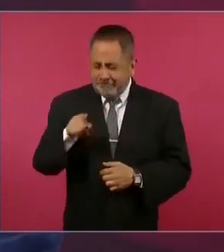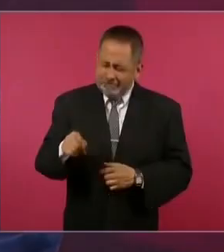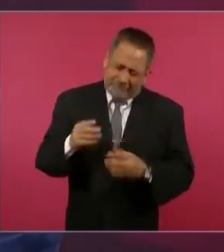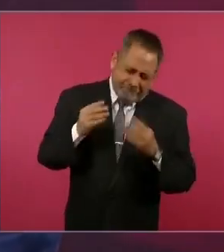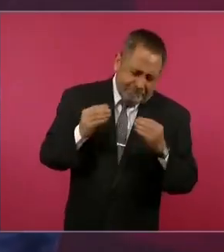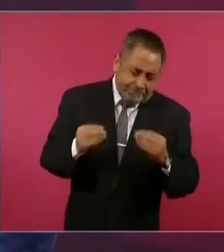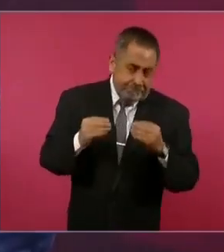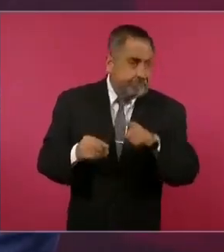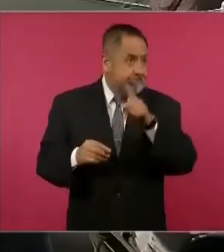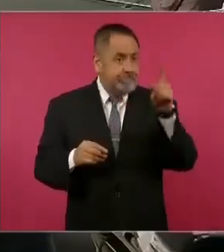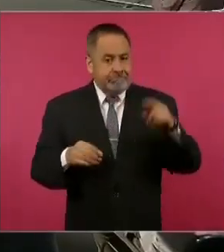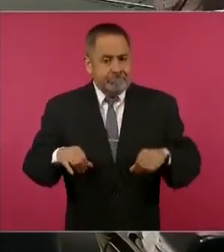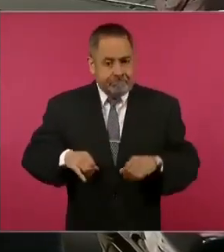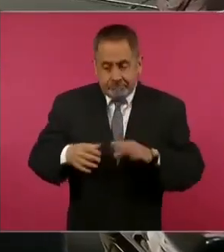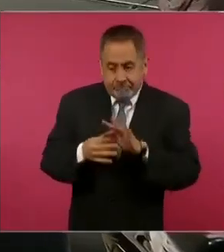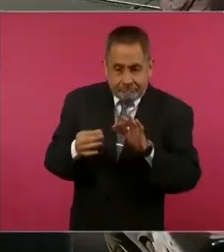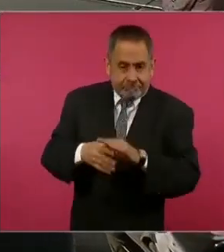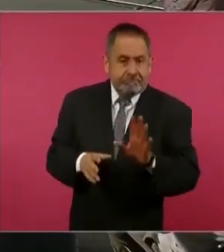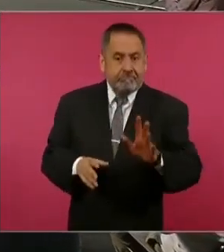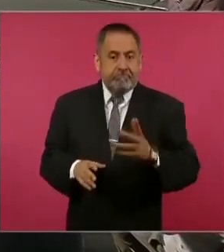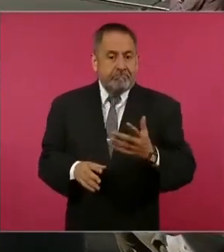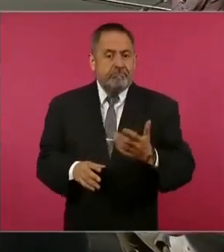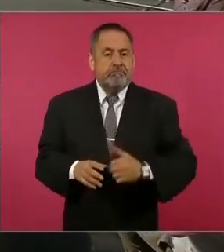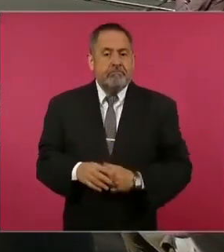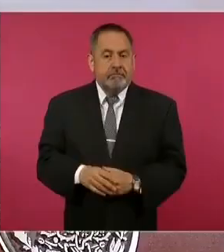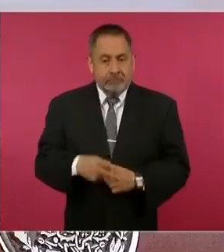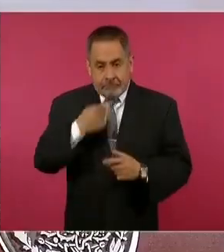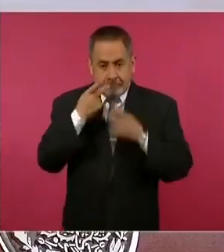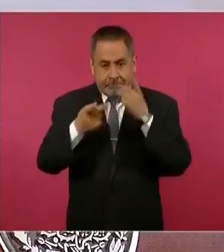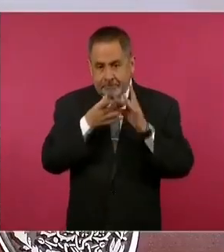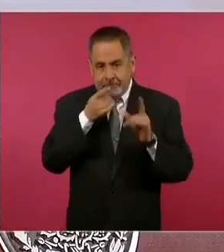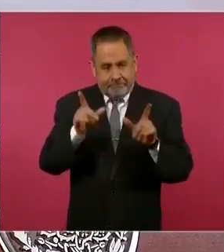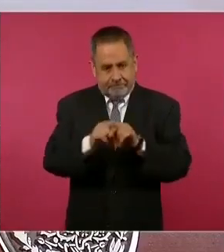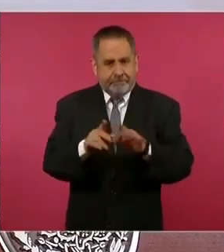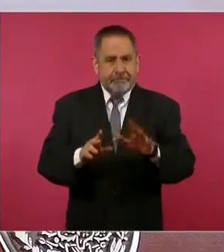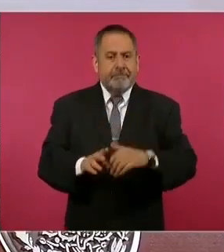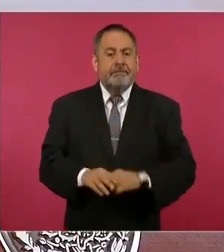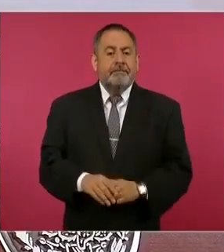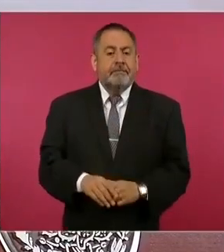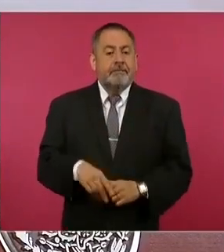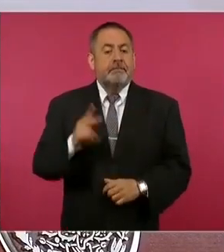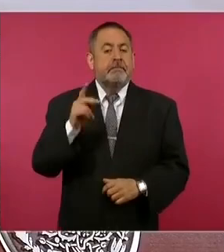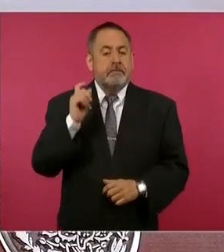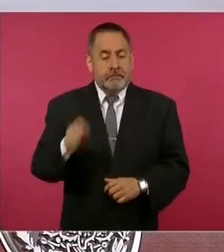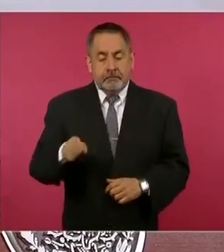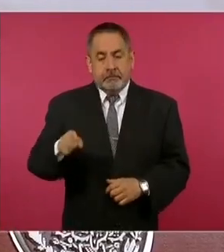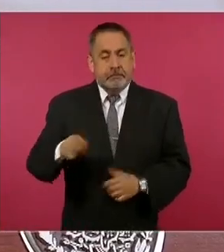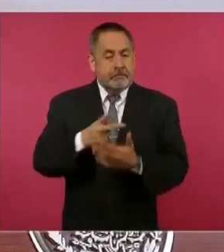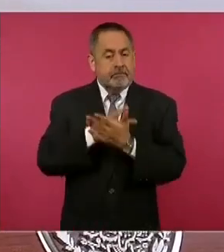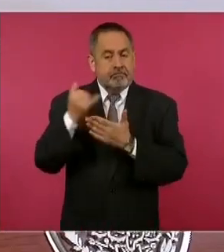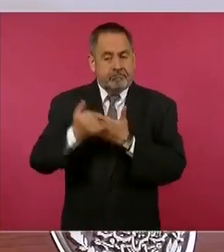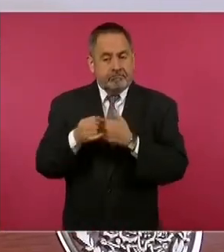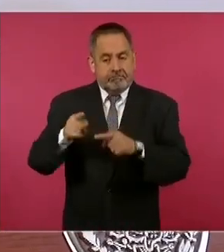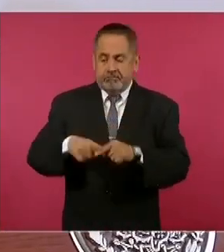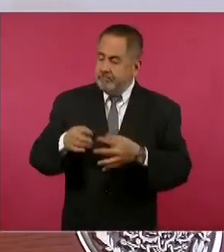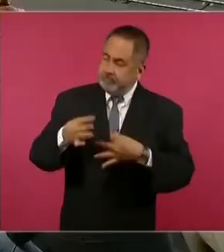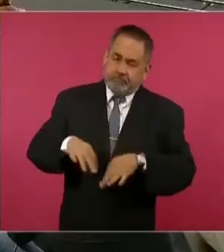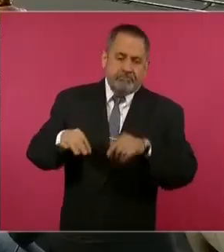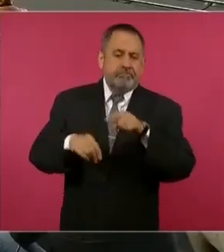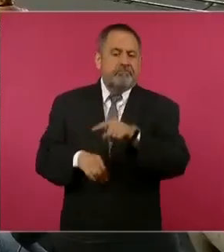mucho, mucho interés, no puedo hablar más, pero es uno los proyectos